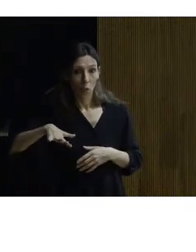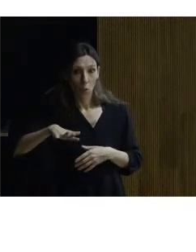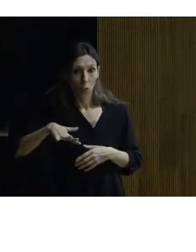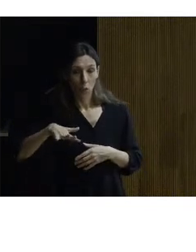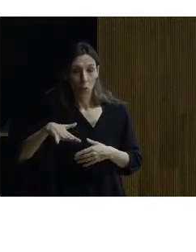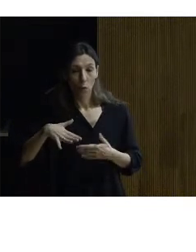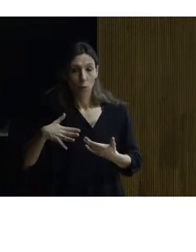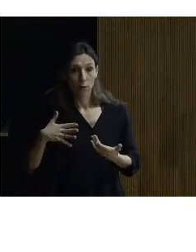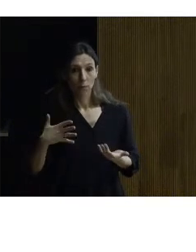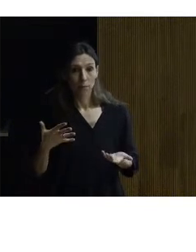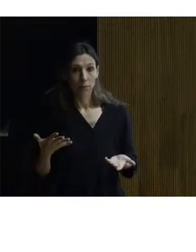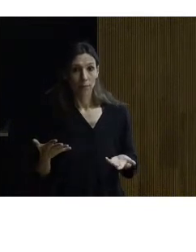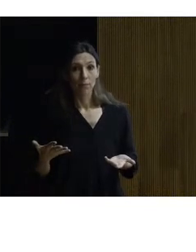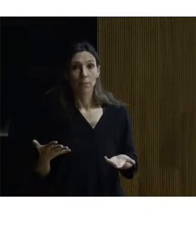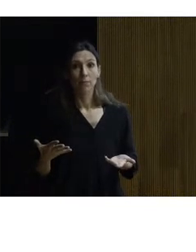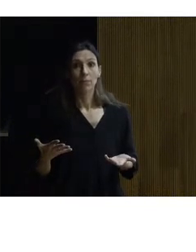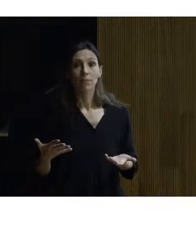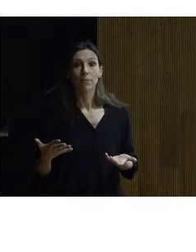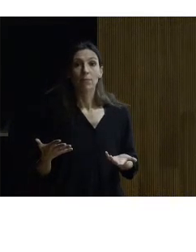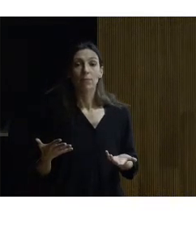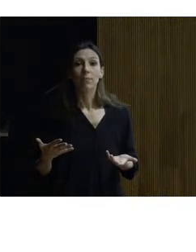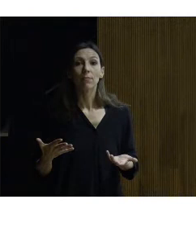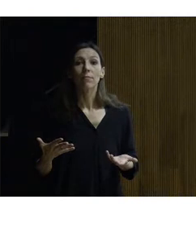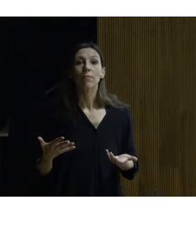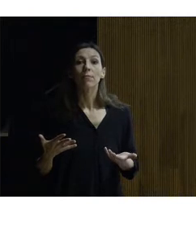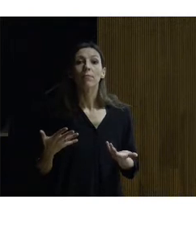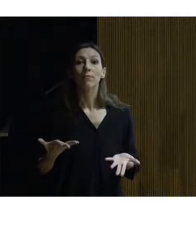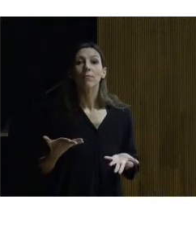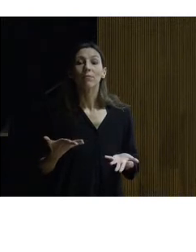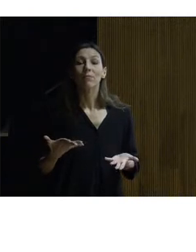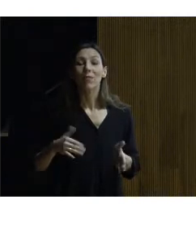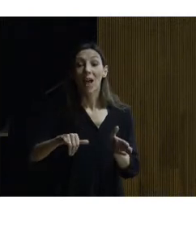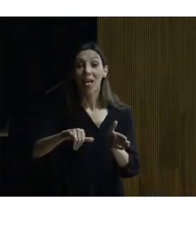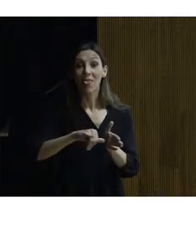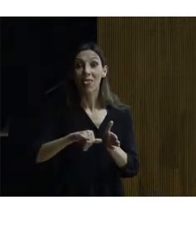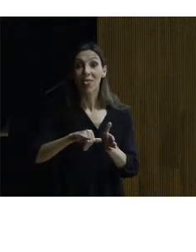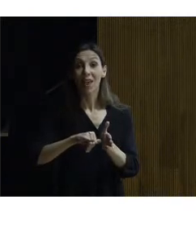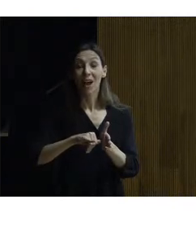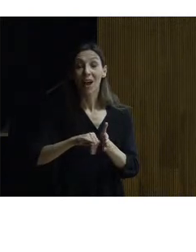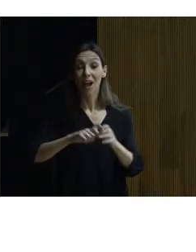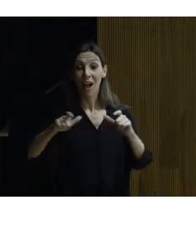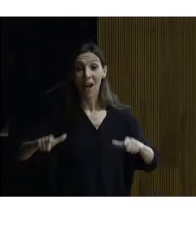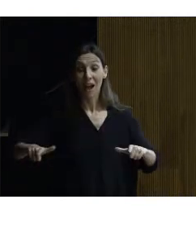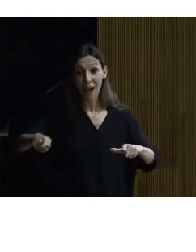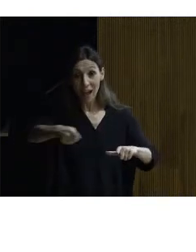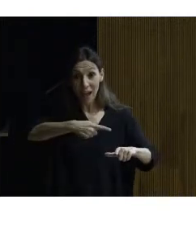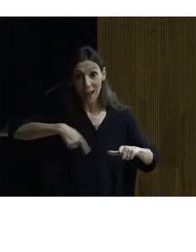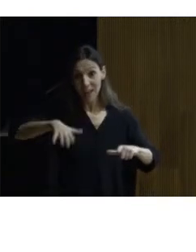antepecho que da a un estanque que es el que se ve en esta